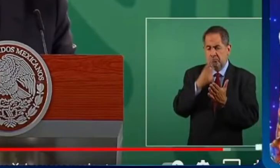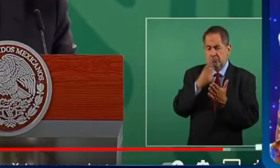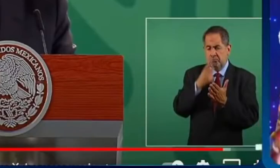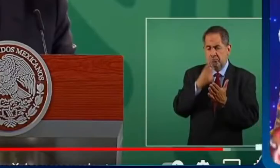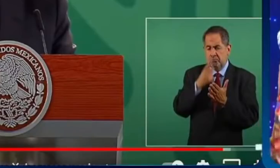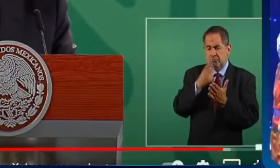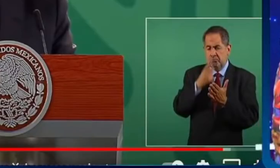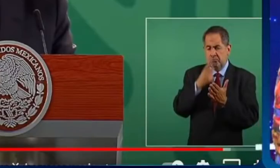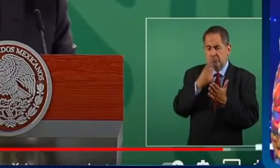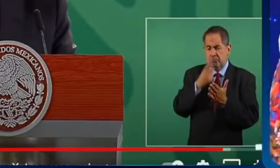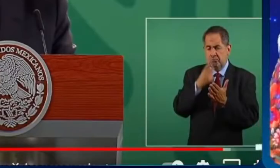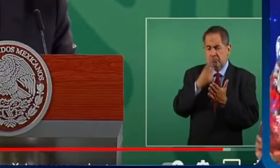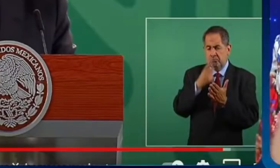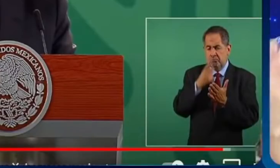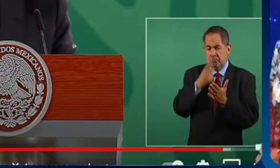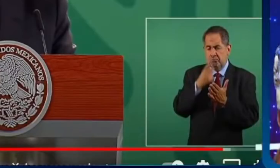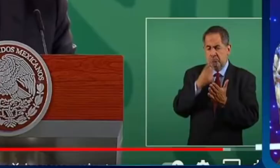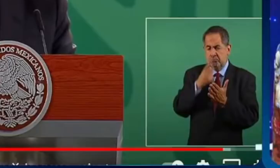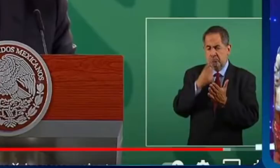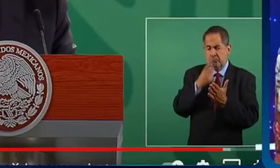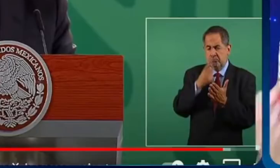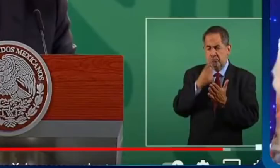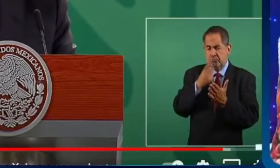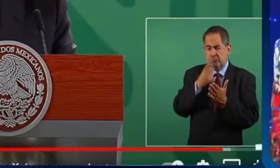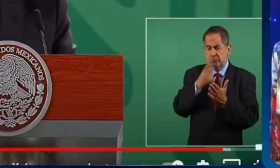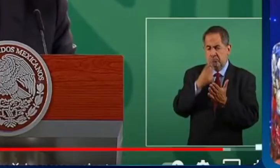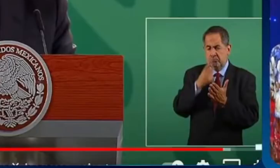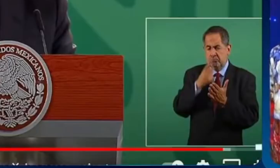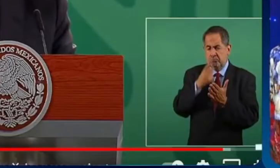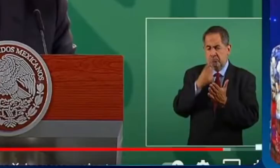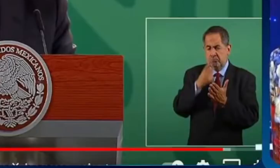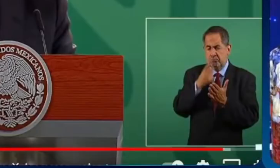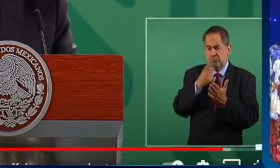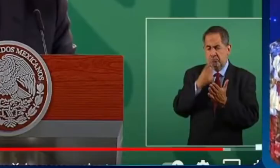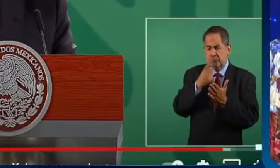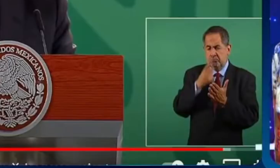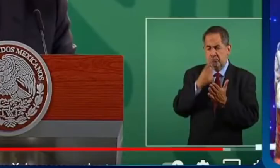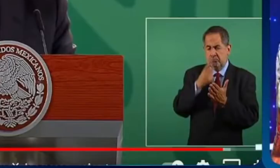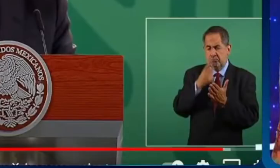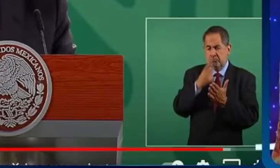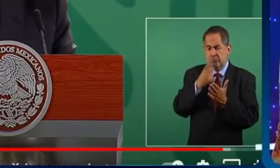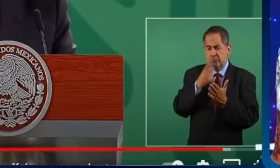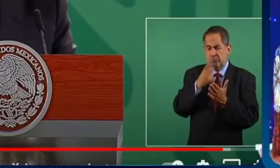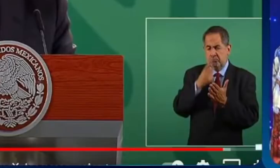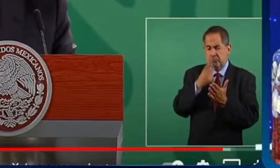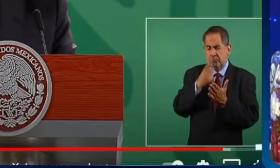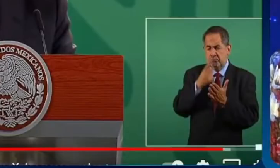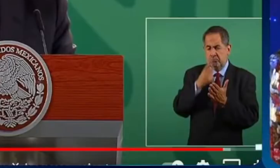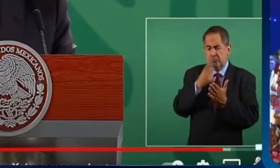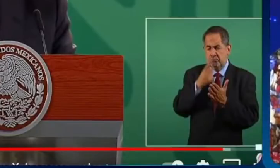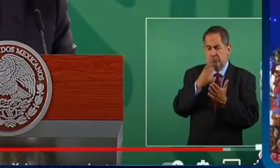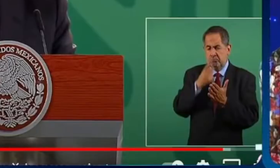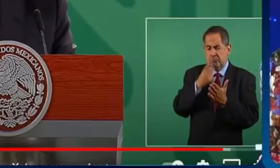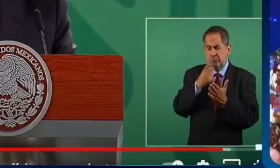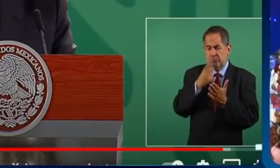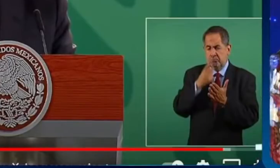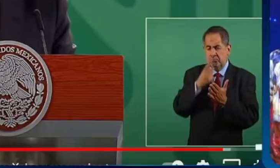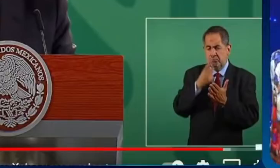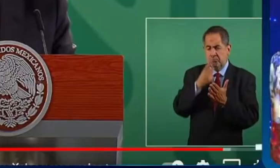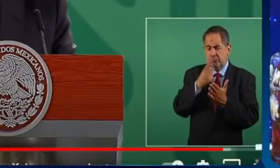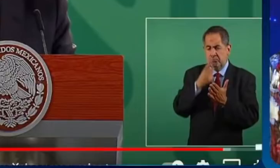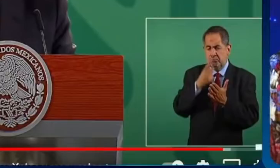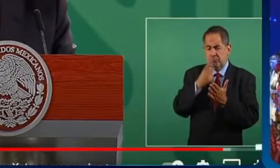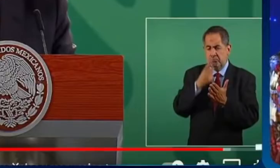presidencia y en la segunda vuelta lo pierden algo que no fue así lo que hay de motivo es que el presidente bueno pues menciona que